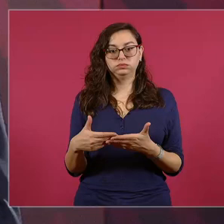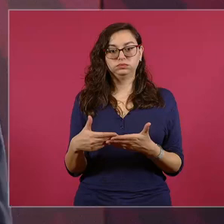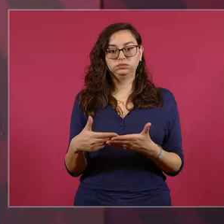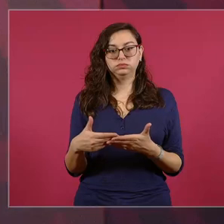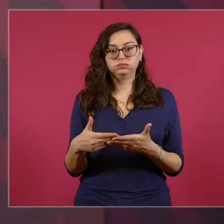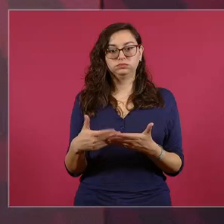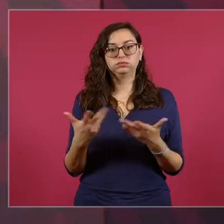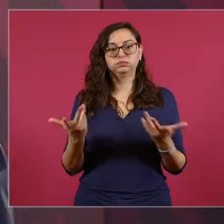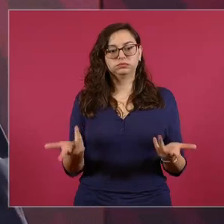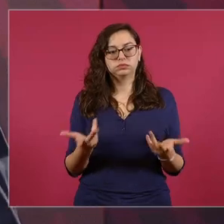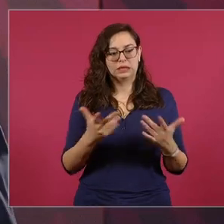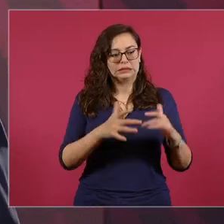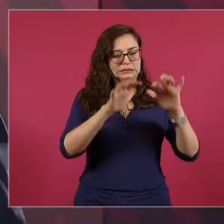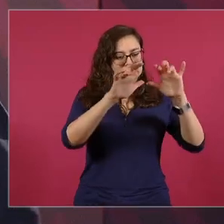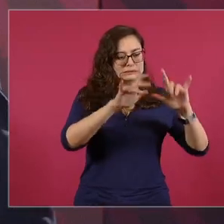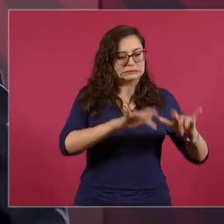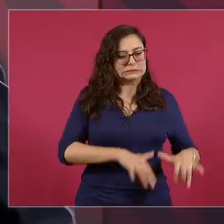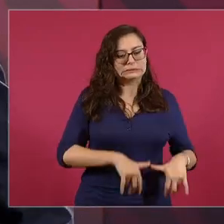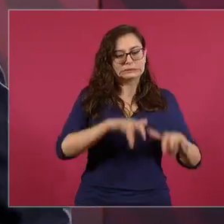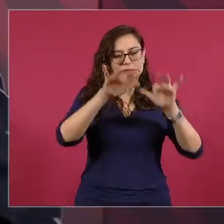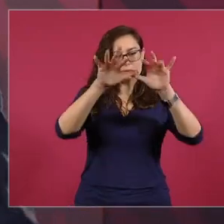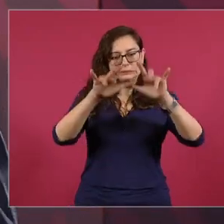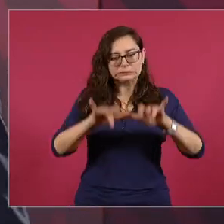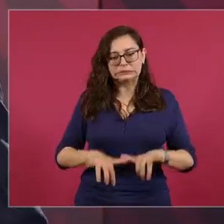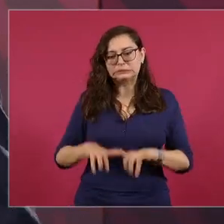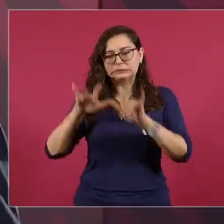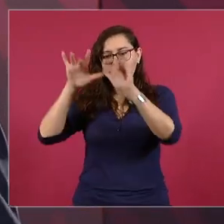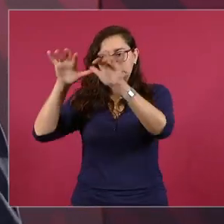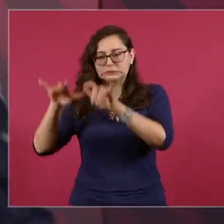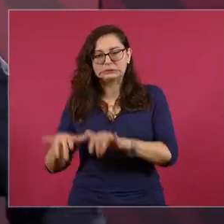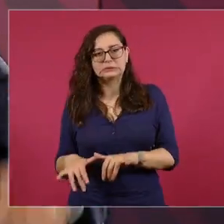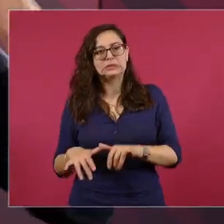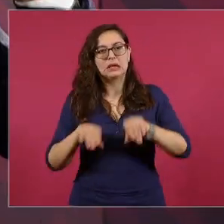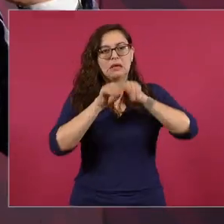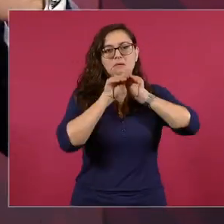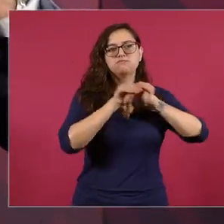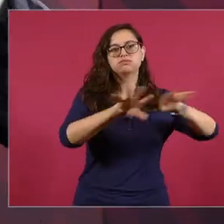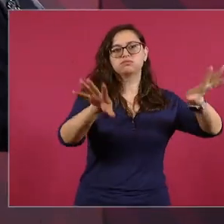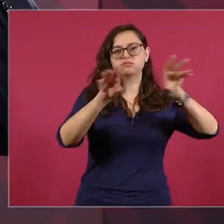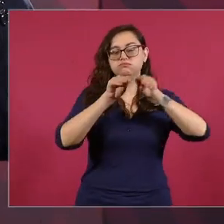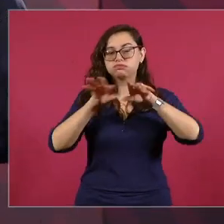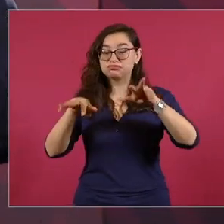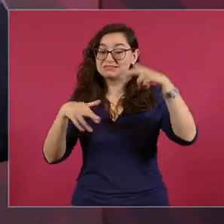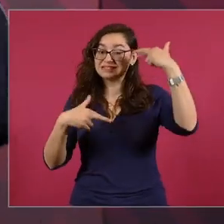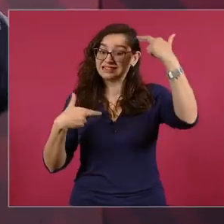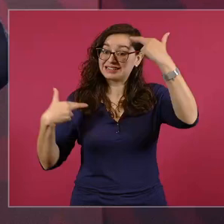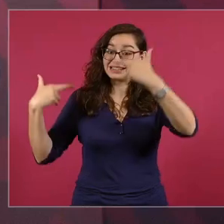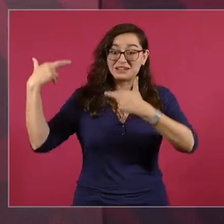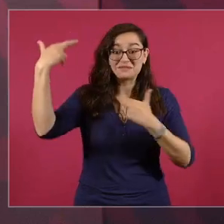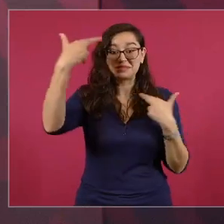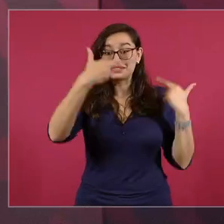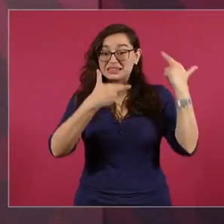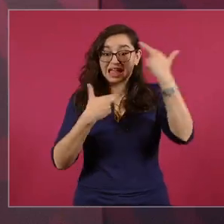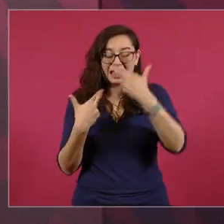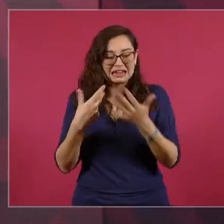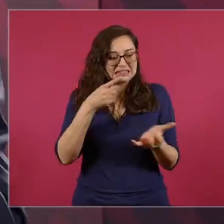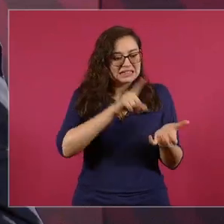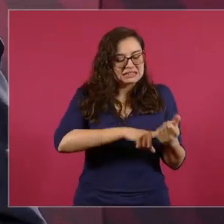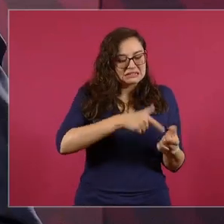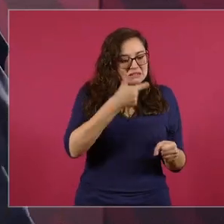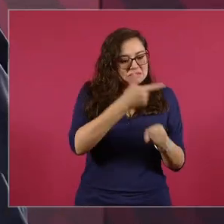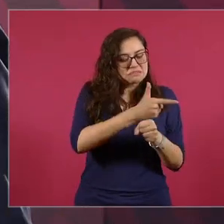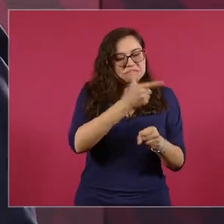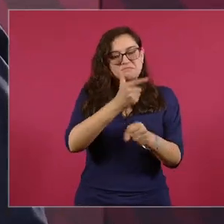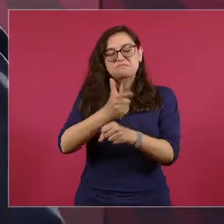sus articulistas, porque se han dedicado a mentir,